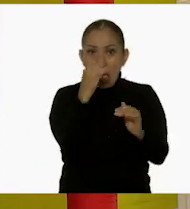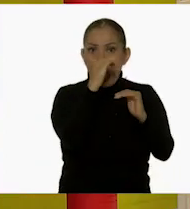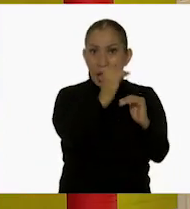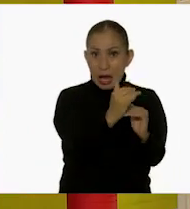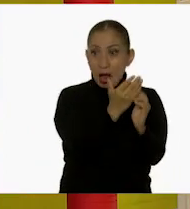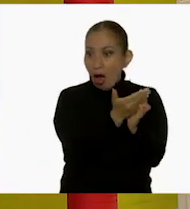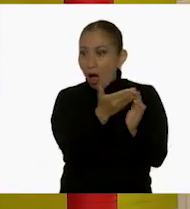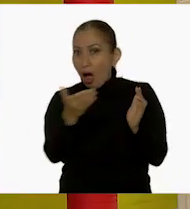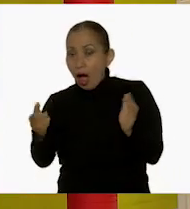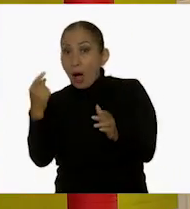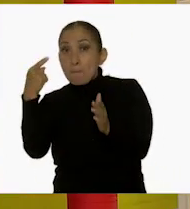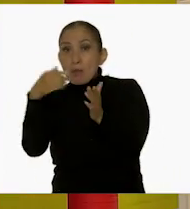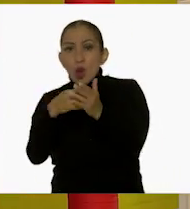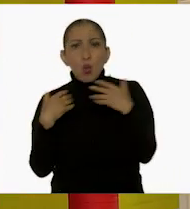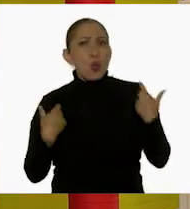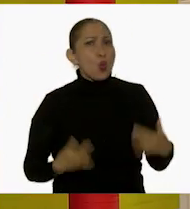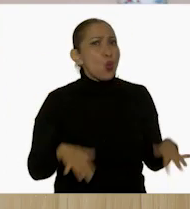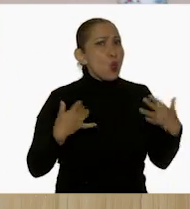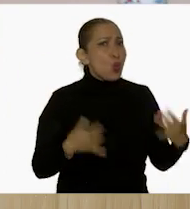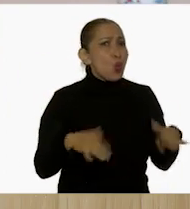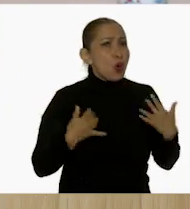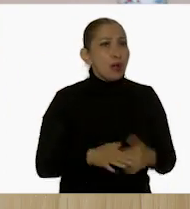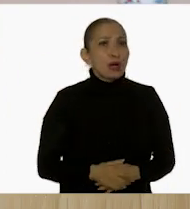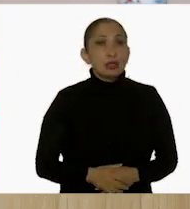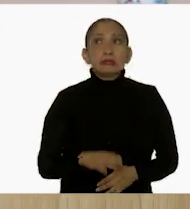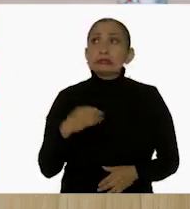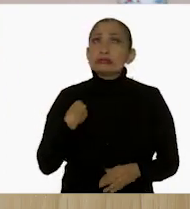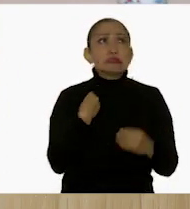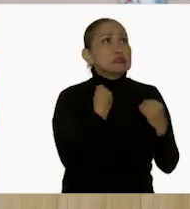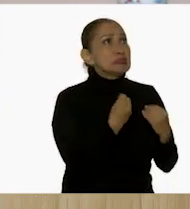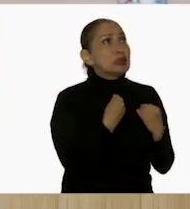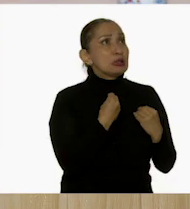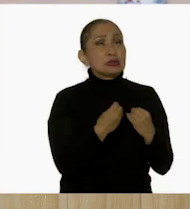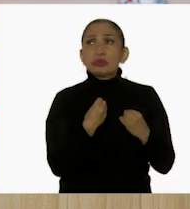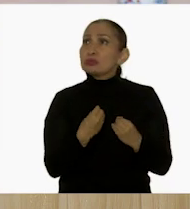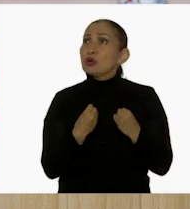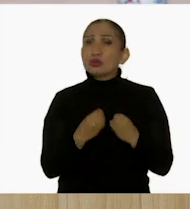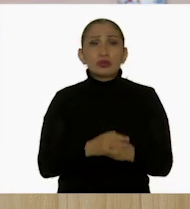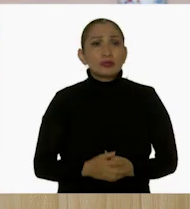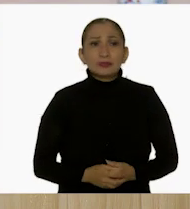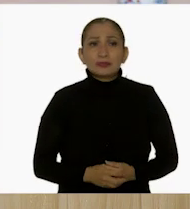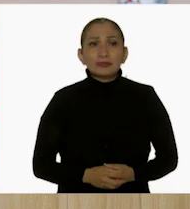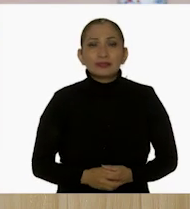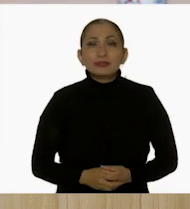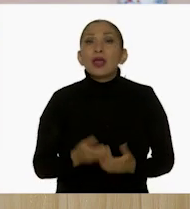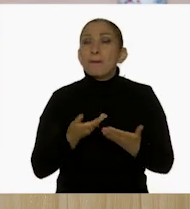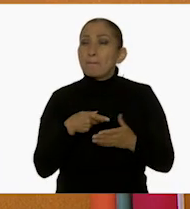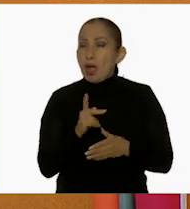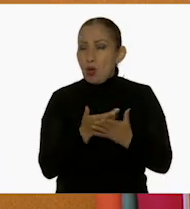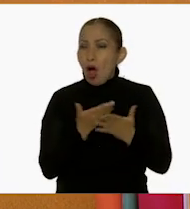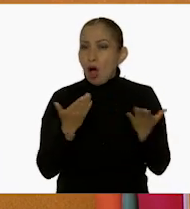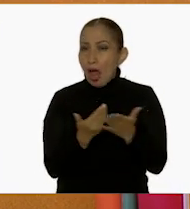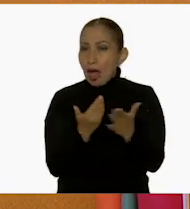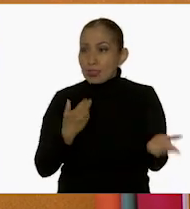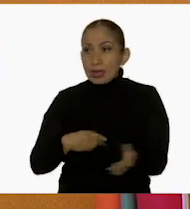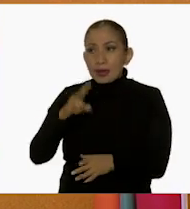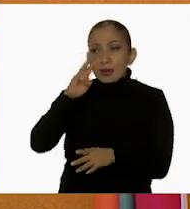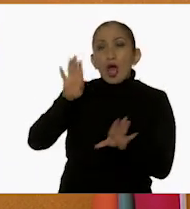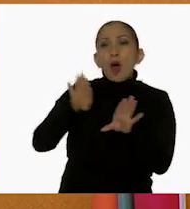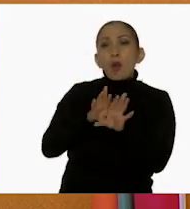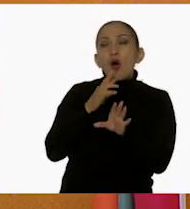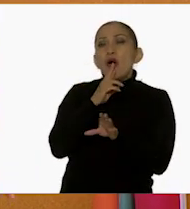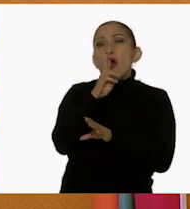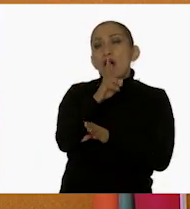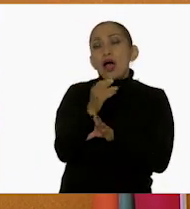Así es. Ahora hasta mil, Tino. Son muchísimos, son muchísimos. Pero, ¿qué les parece si primero vamos a ver cómo lo